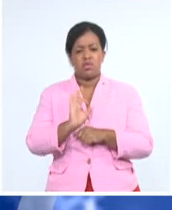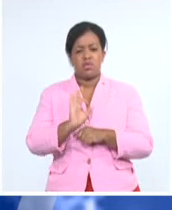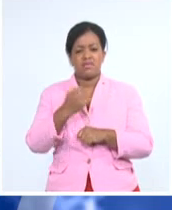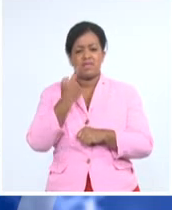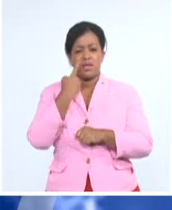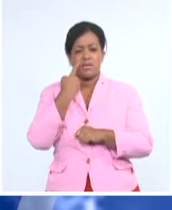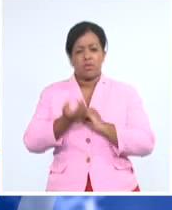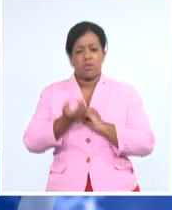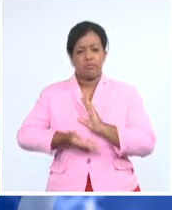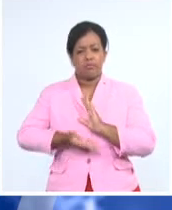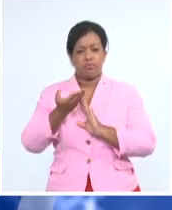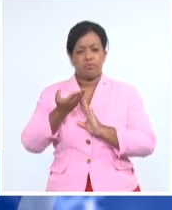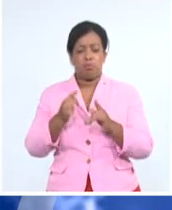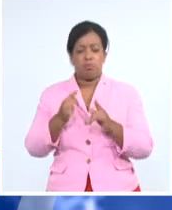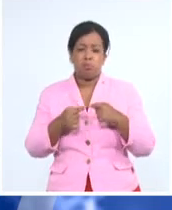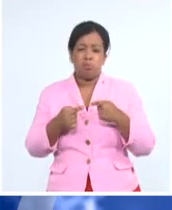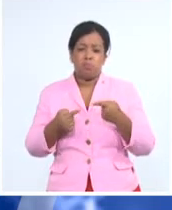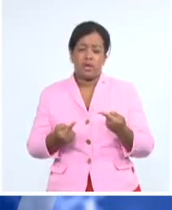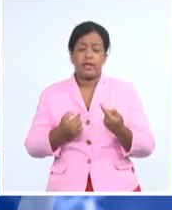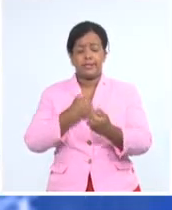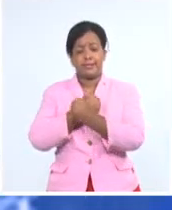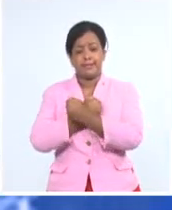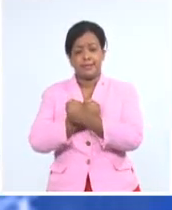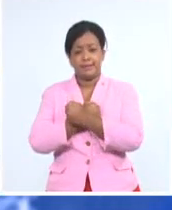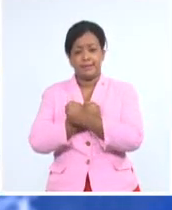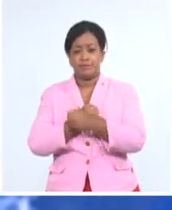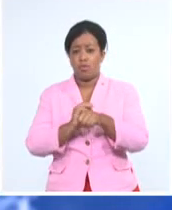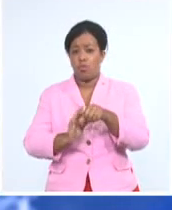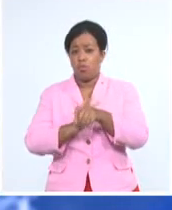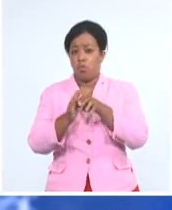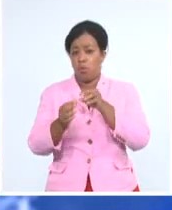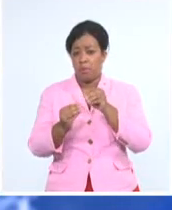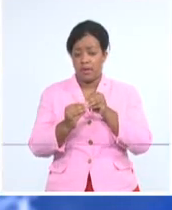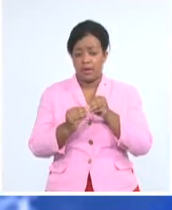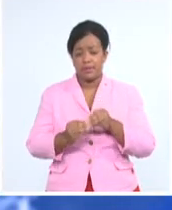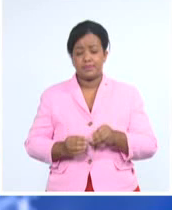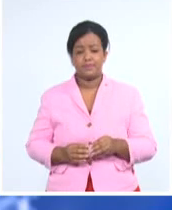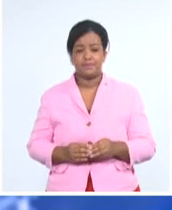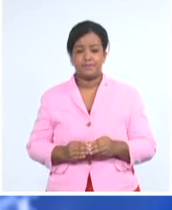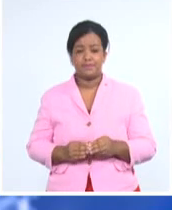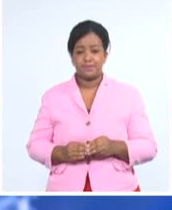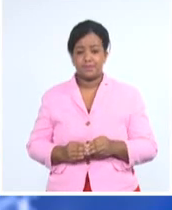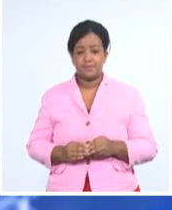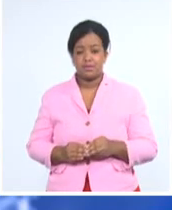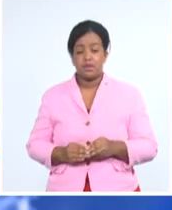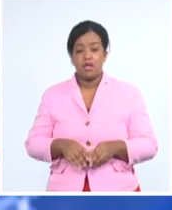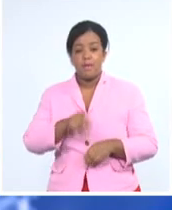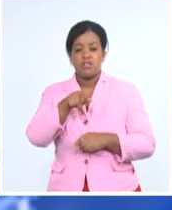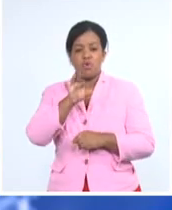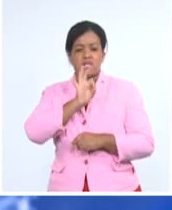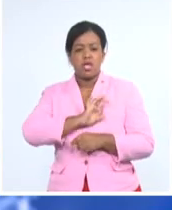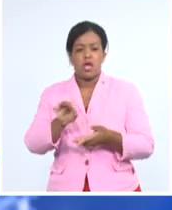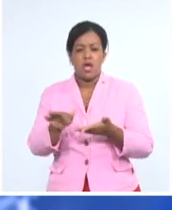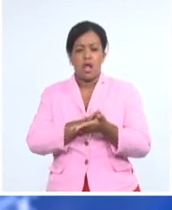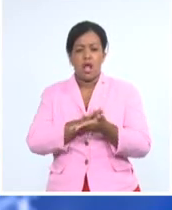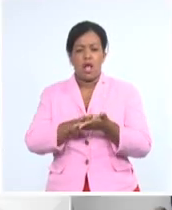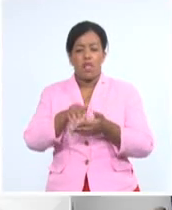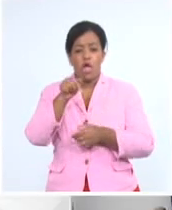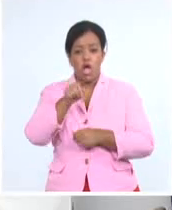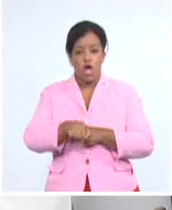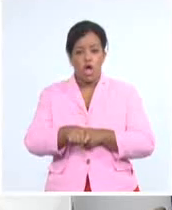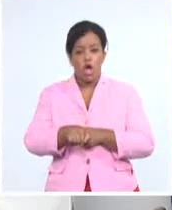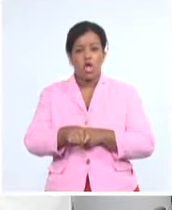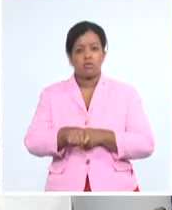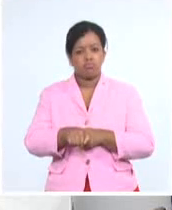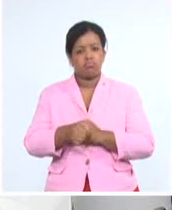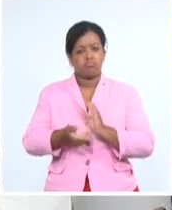casos por los múltiples riesgos de quienes llegan hasta allí. El número de asintomáticos hoy superior al día anterior,